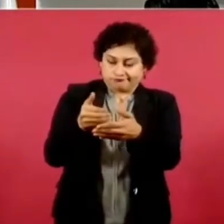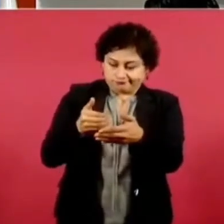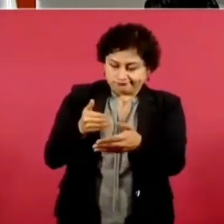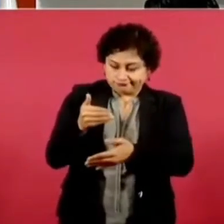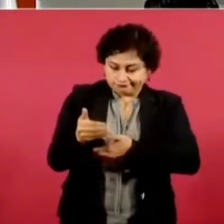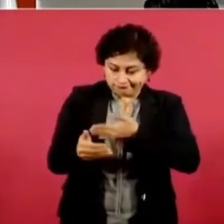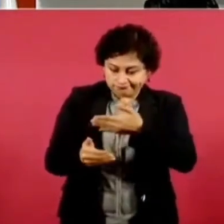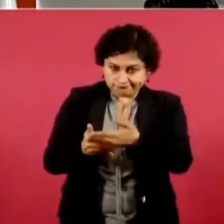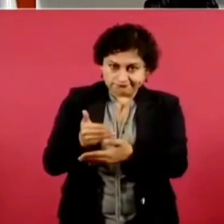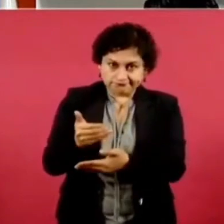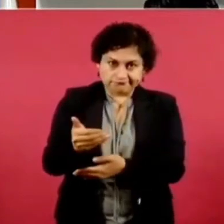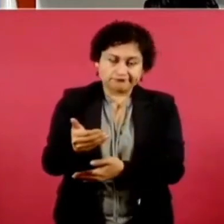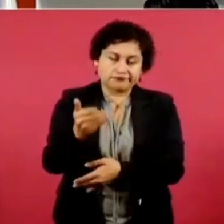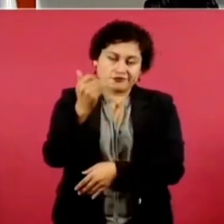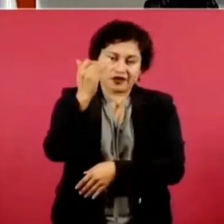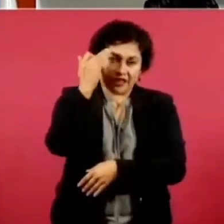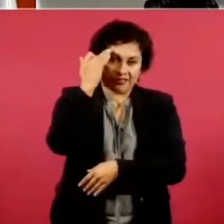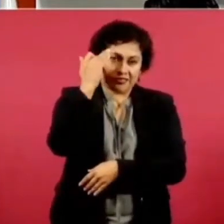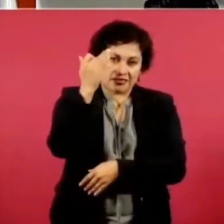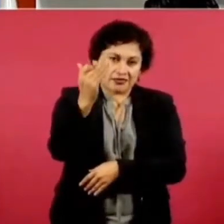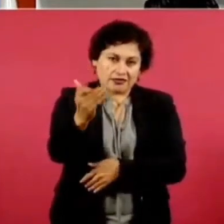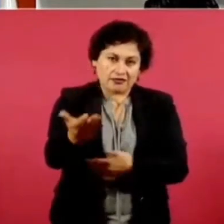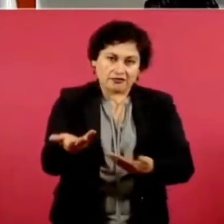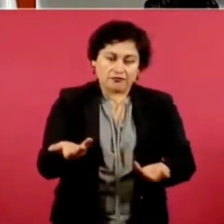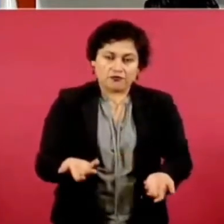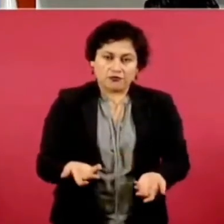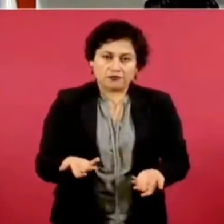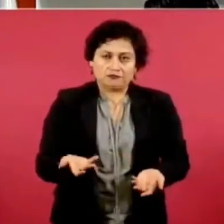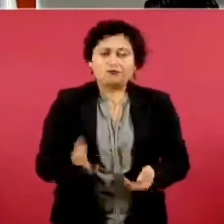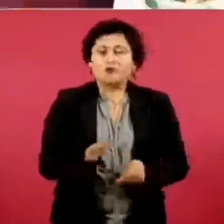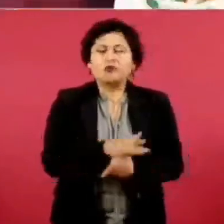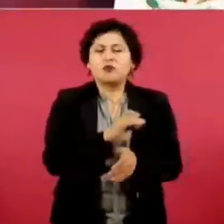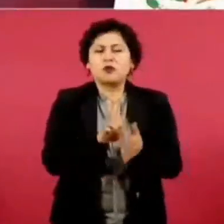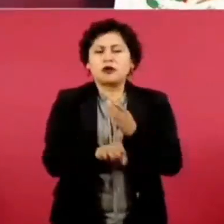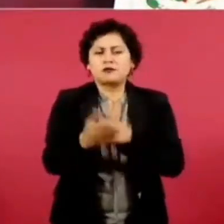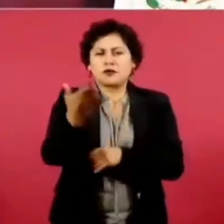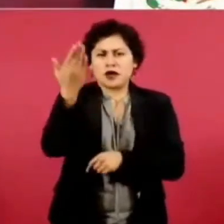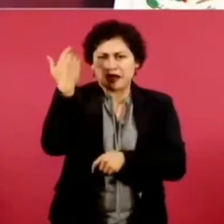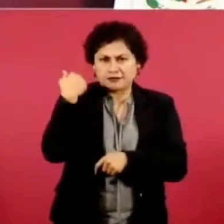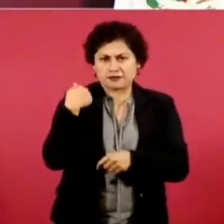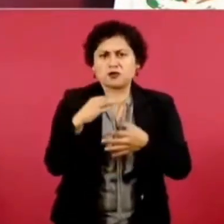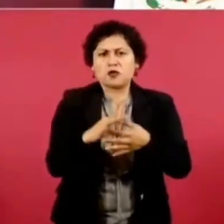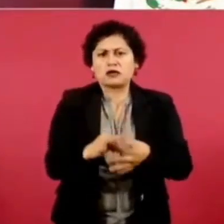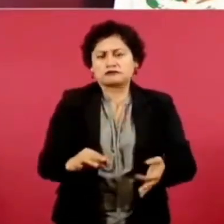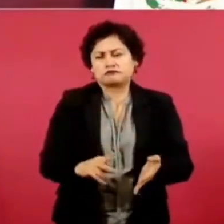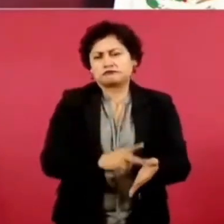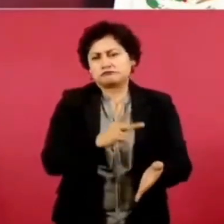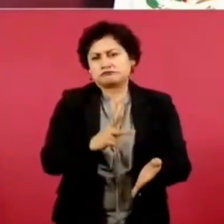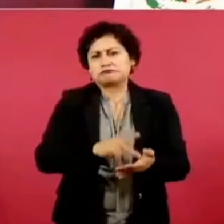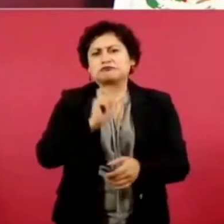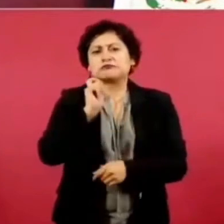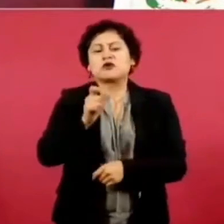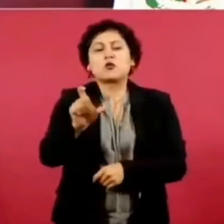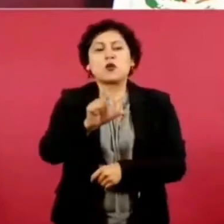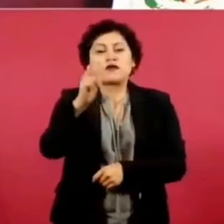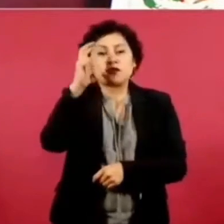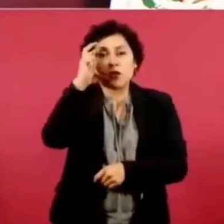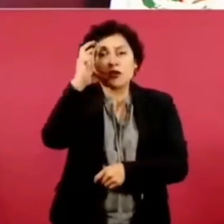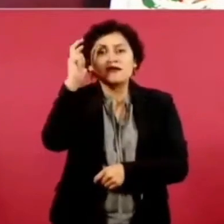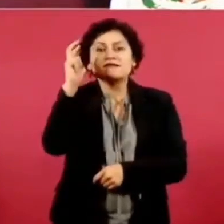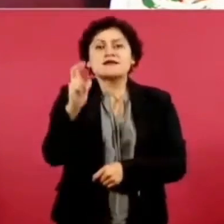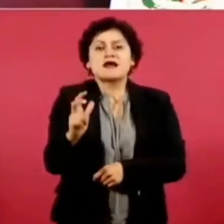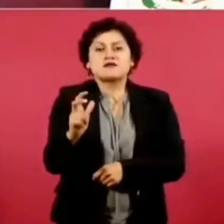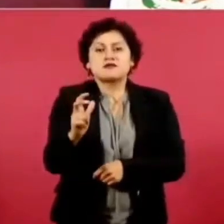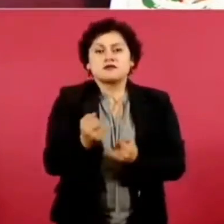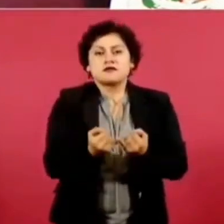de cómo Hidalgo proclama la abolición de la esclavitud, la proclama